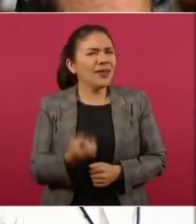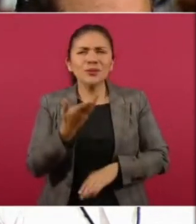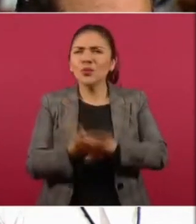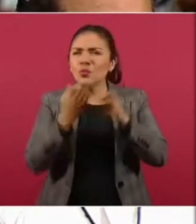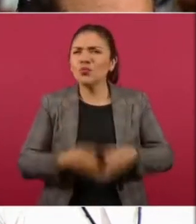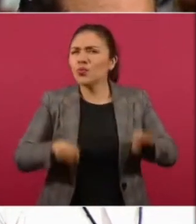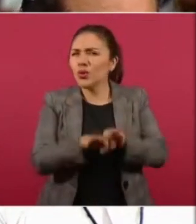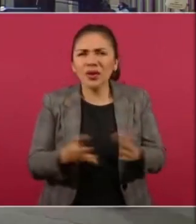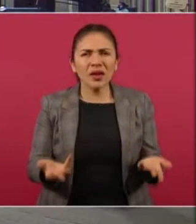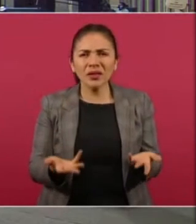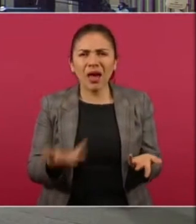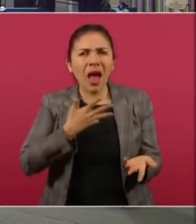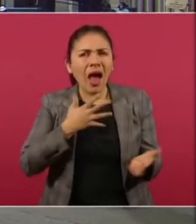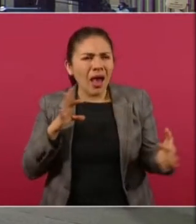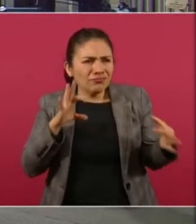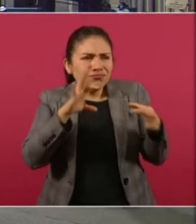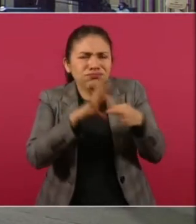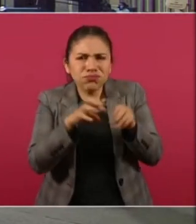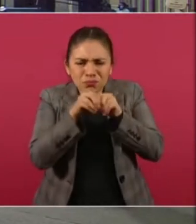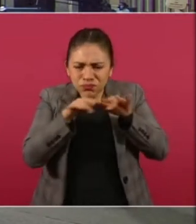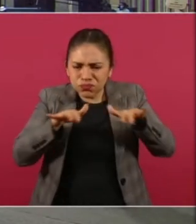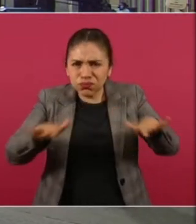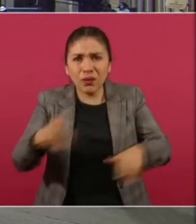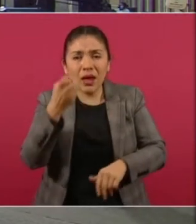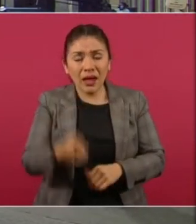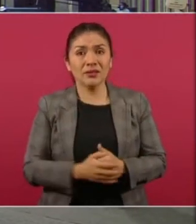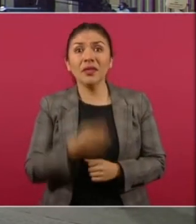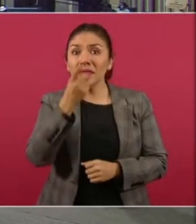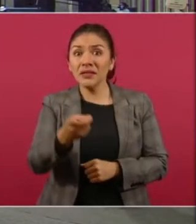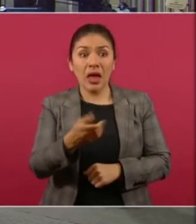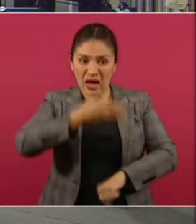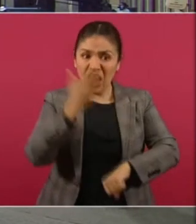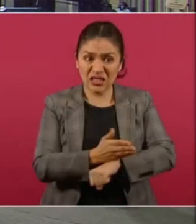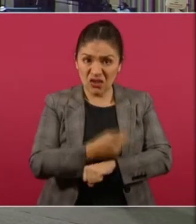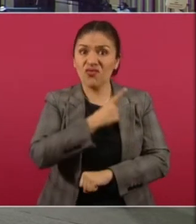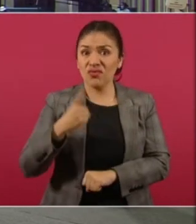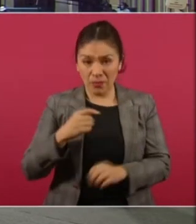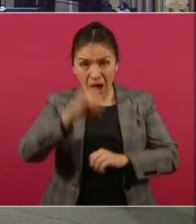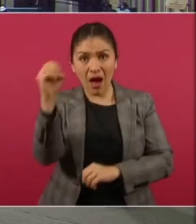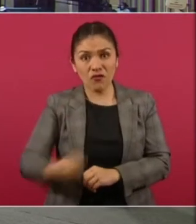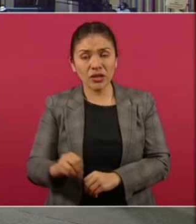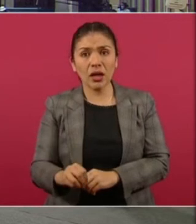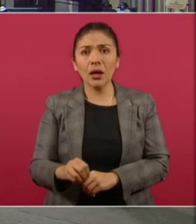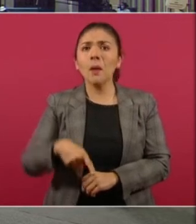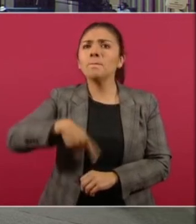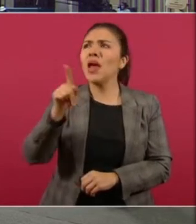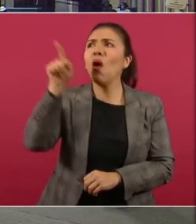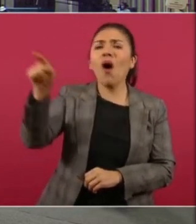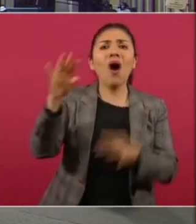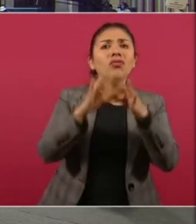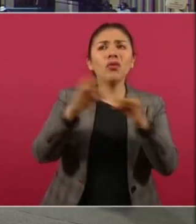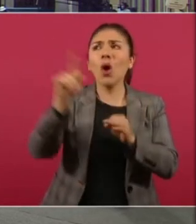unido, presidente. Impunidad cero, replica lo que le dicen las fiscalías.